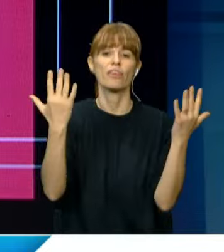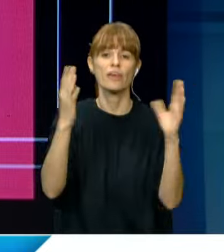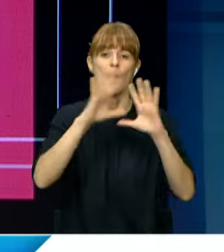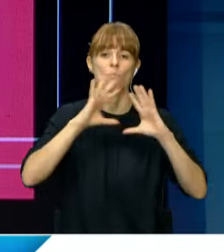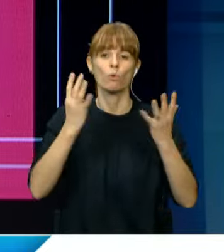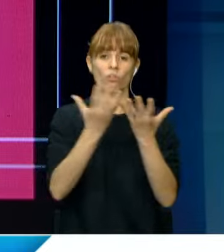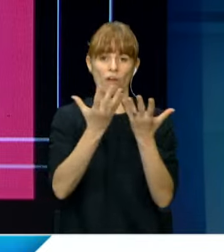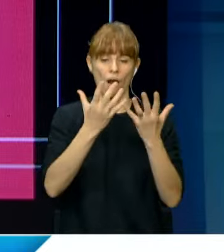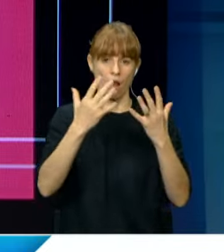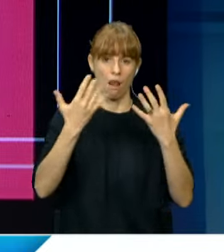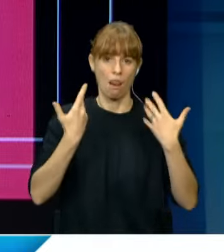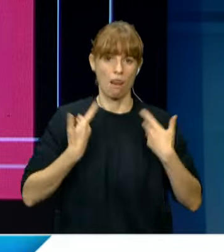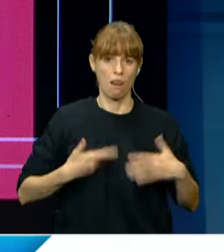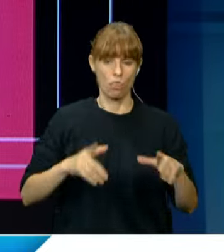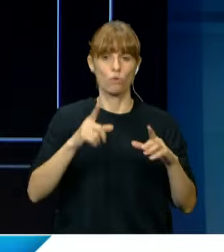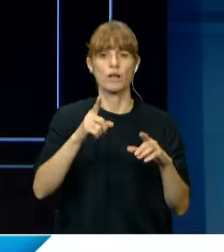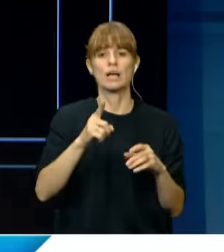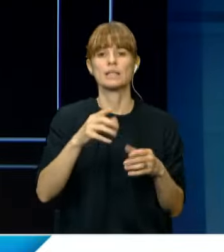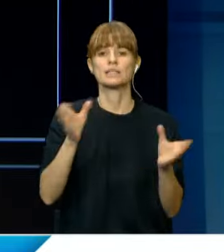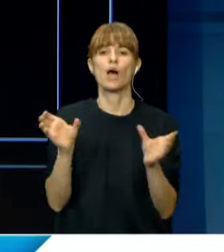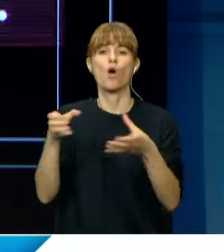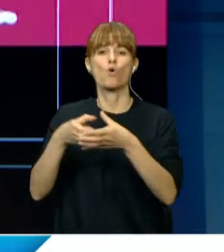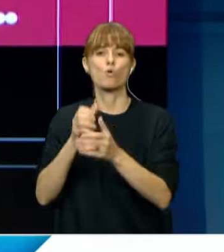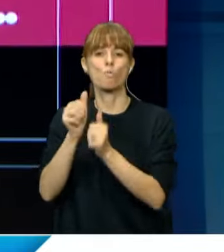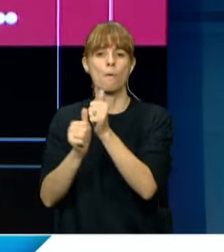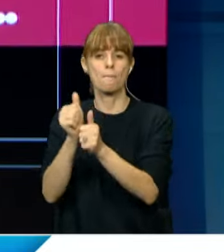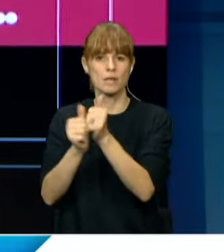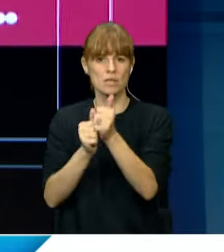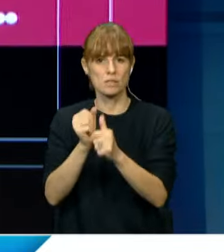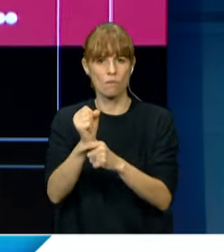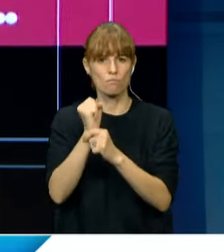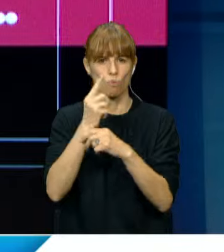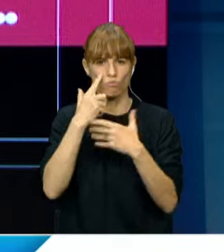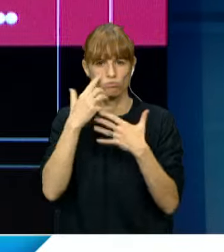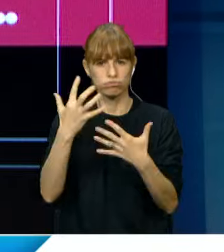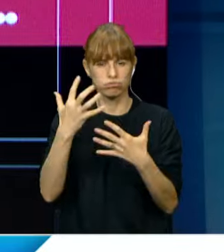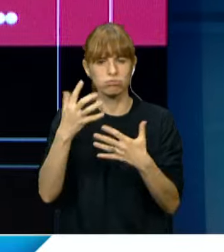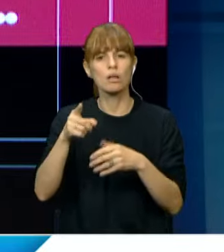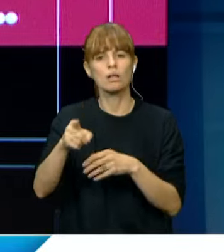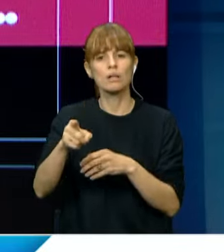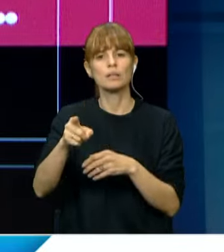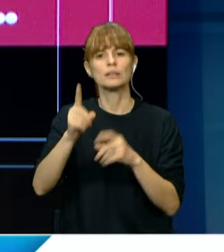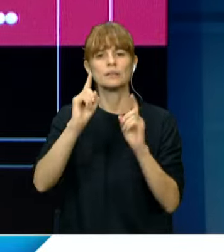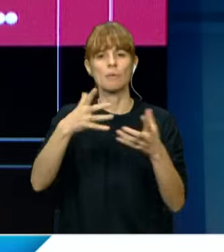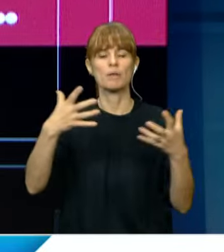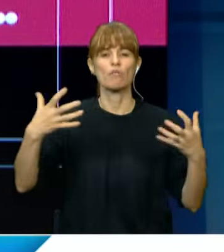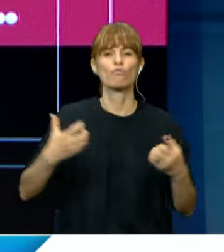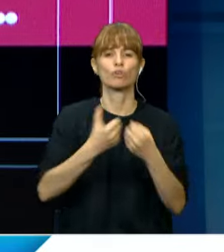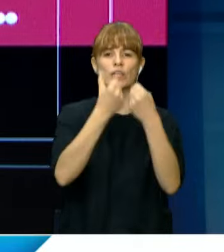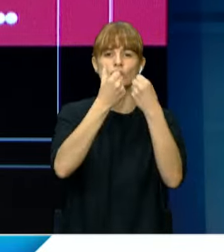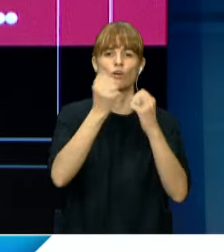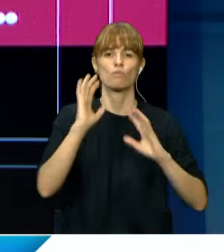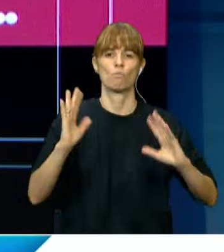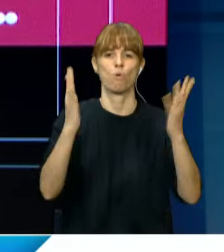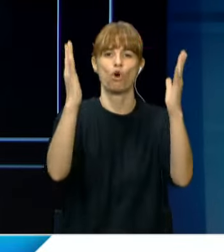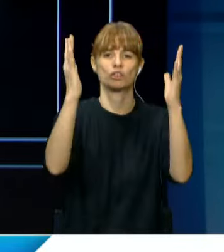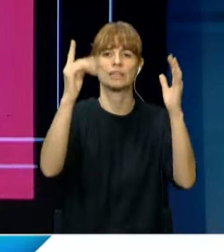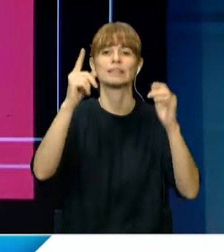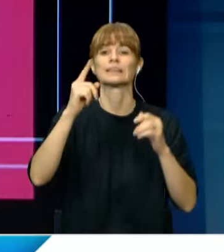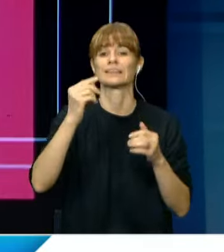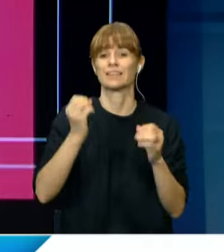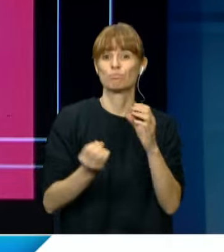Ambiente, un grupo empresarial muy prestigioso del país y la Fundación de Bosques Nativos Argentinos